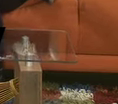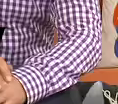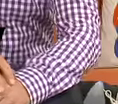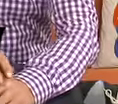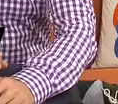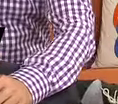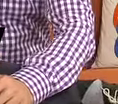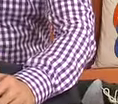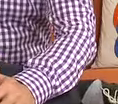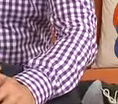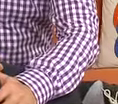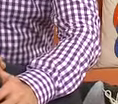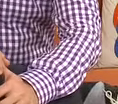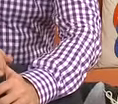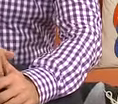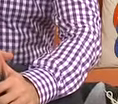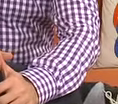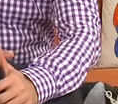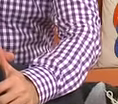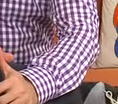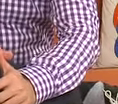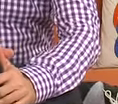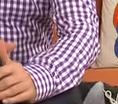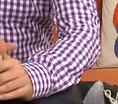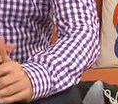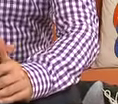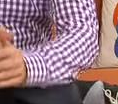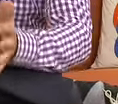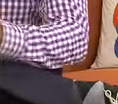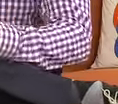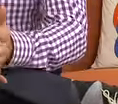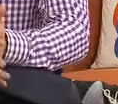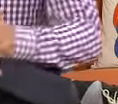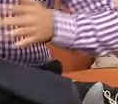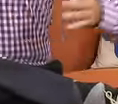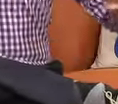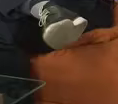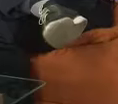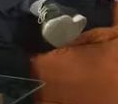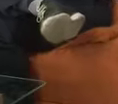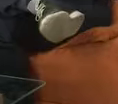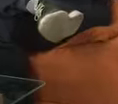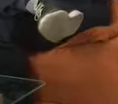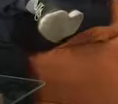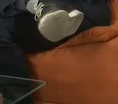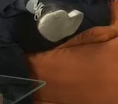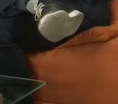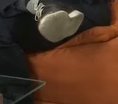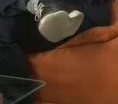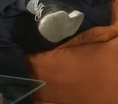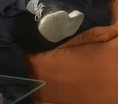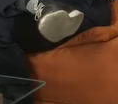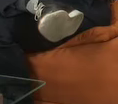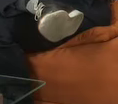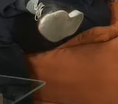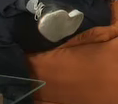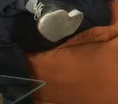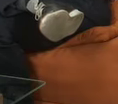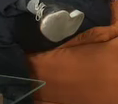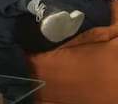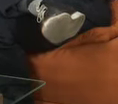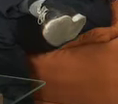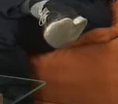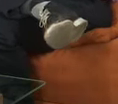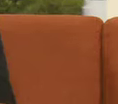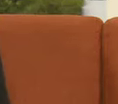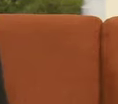reportaje de la Casa de Cine y otros cineclubes que están excelentes en este aspecto. ¿De qué vamos a hablar hoy? De la película, fíjense, con qué